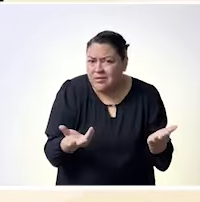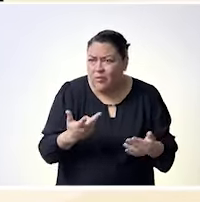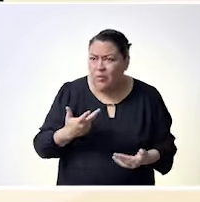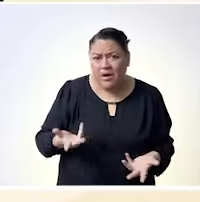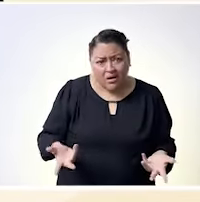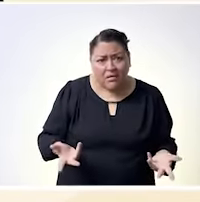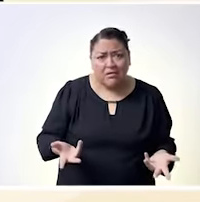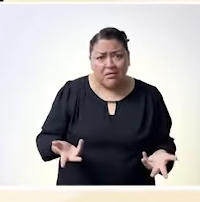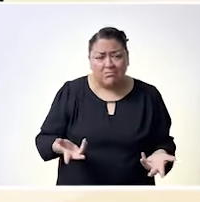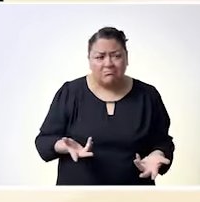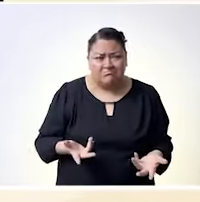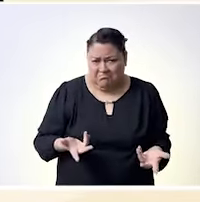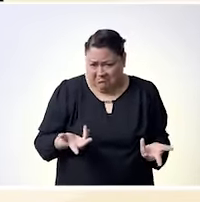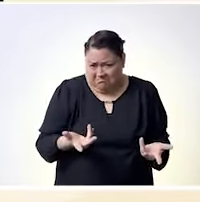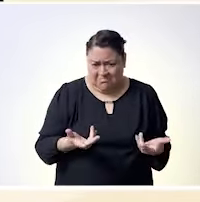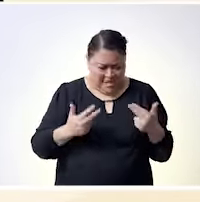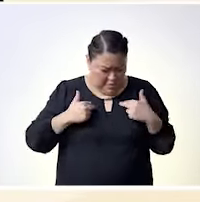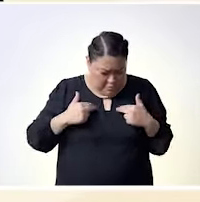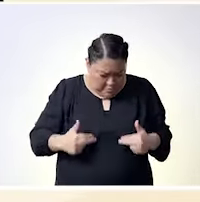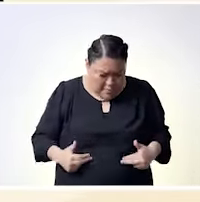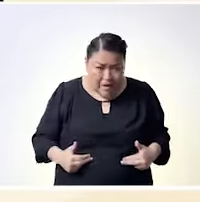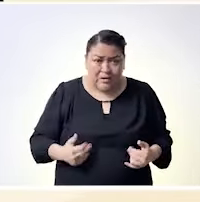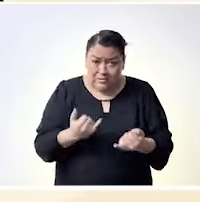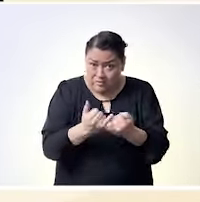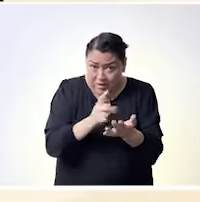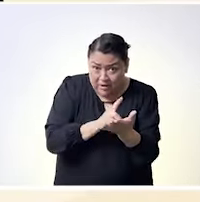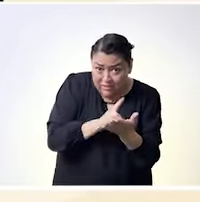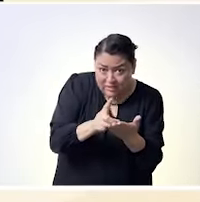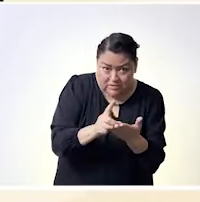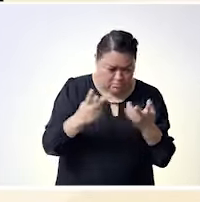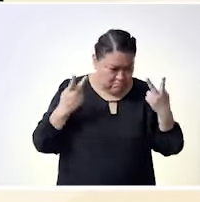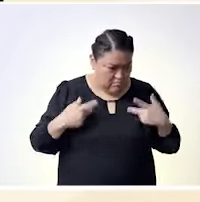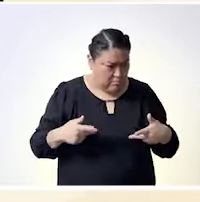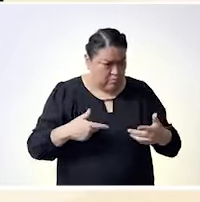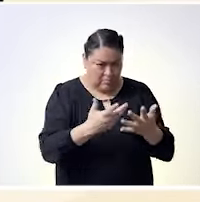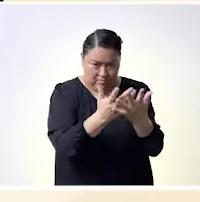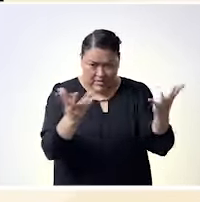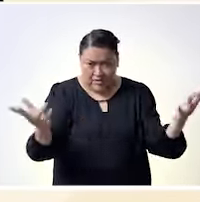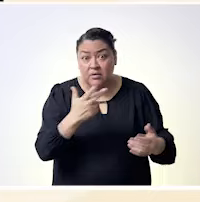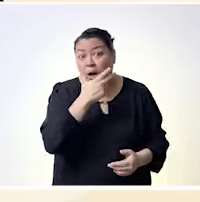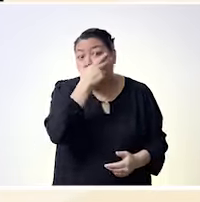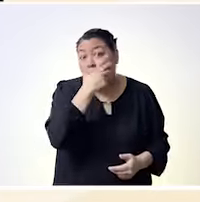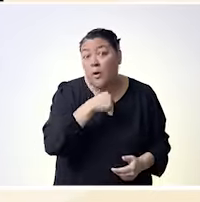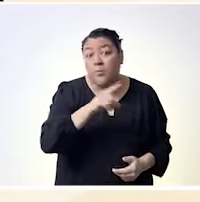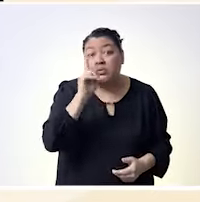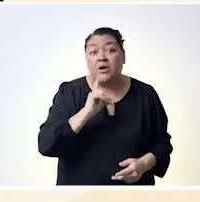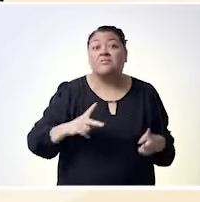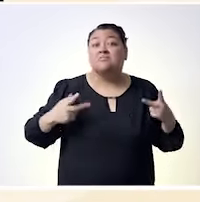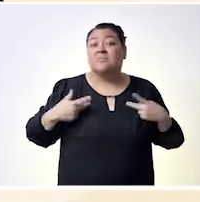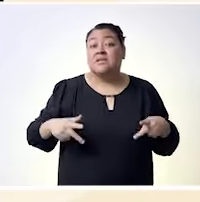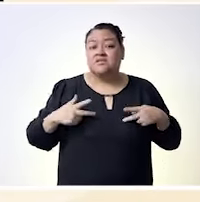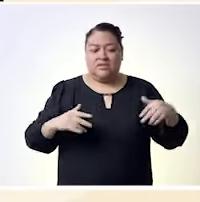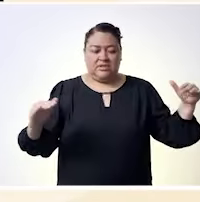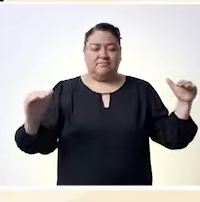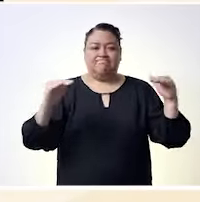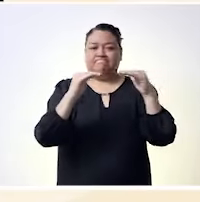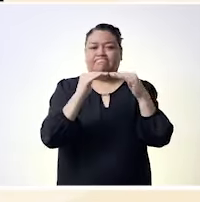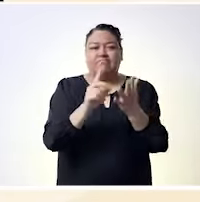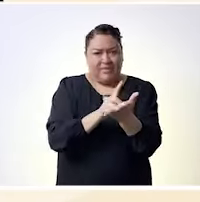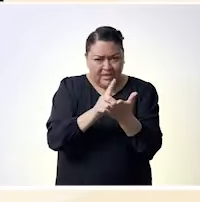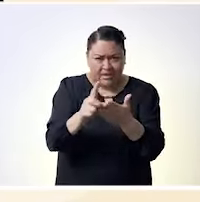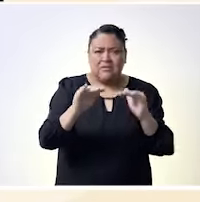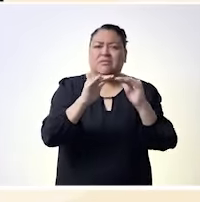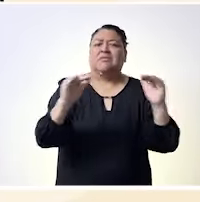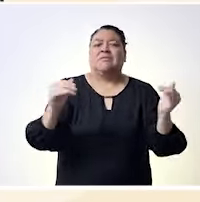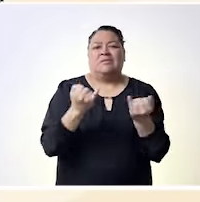una carga que pese sino que traemos un costal de dónde ir tomando ¿no? de dónde irnos educando y transformando un